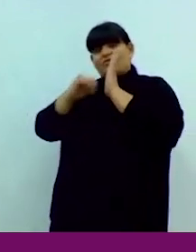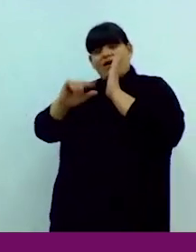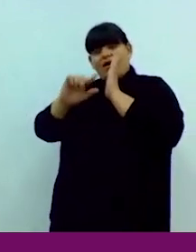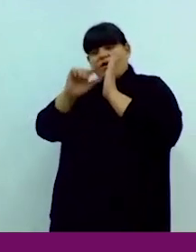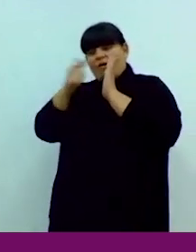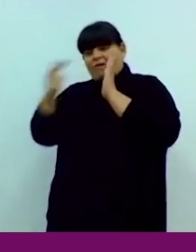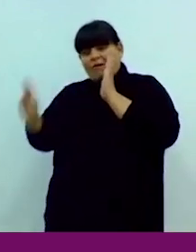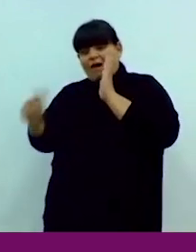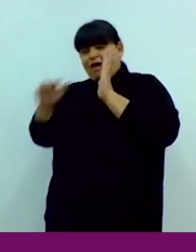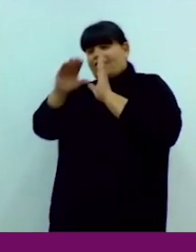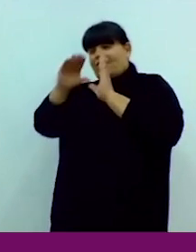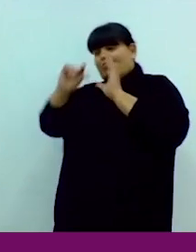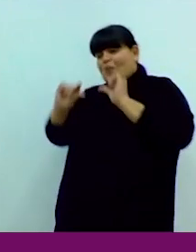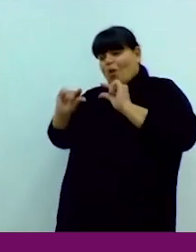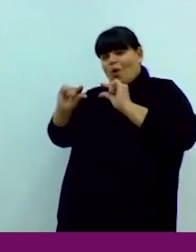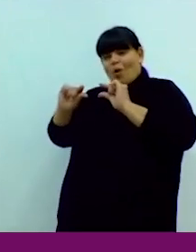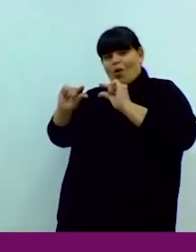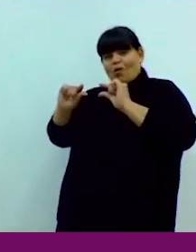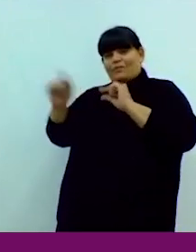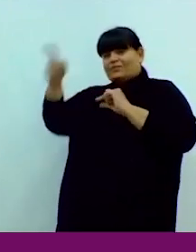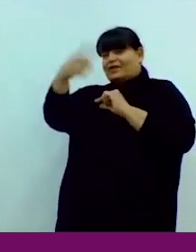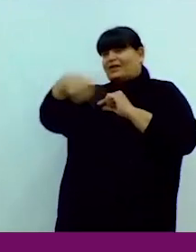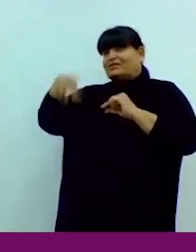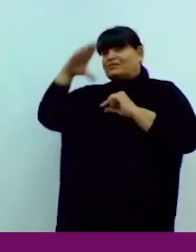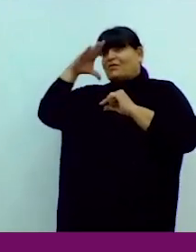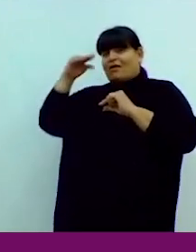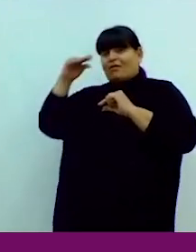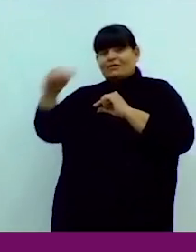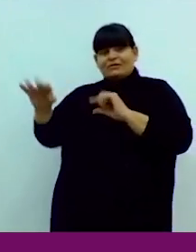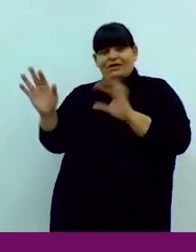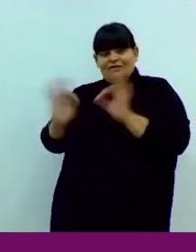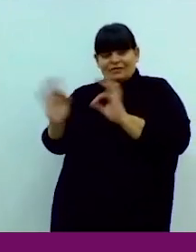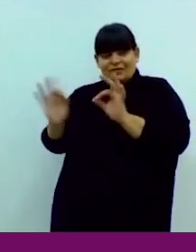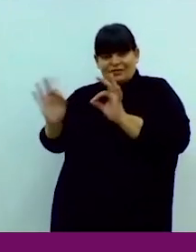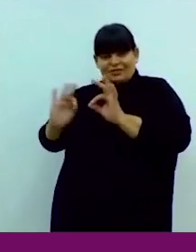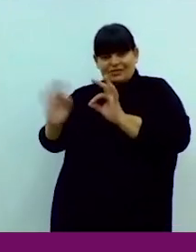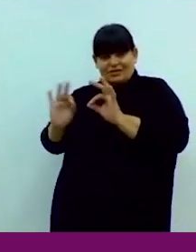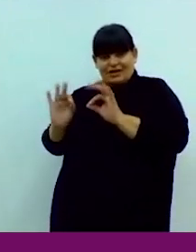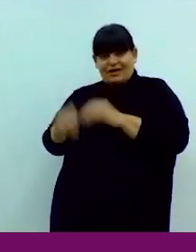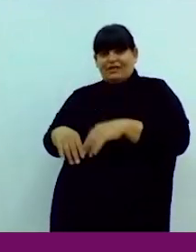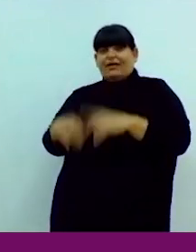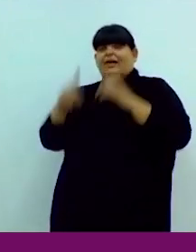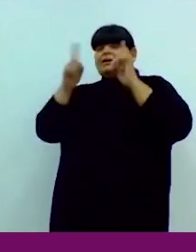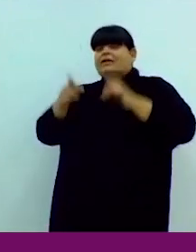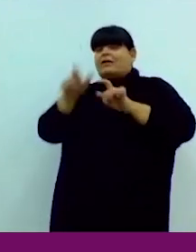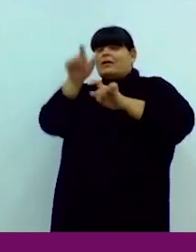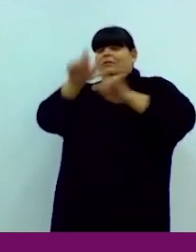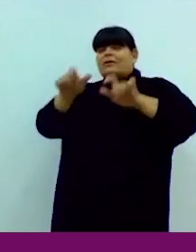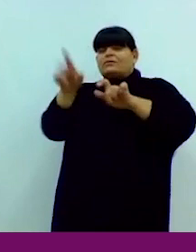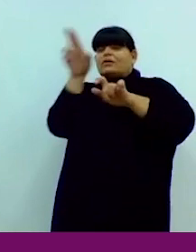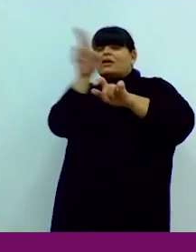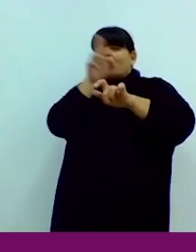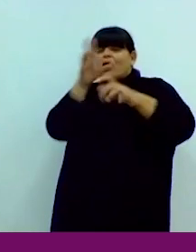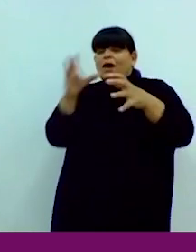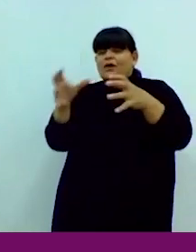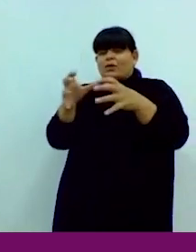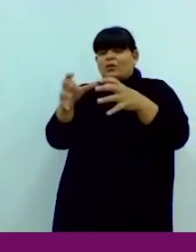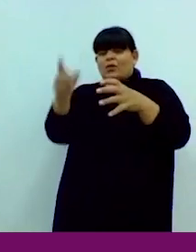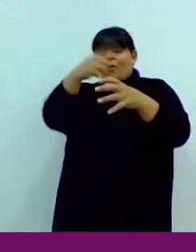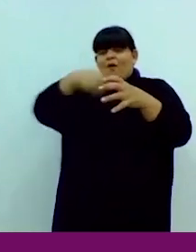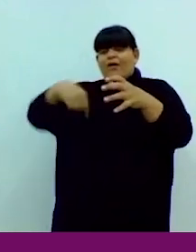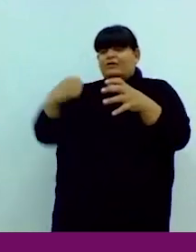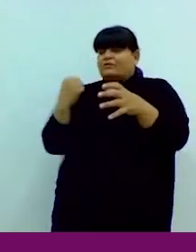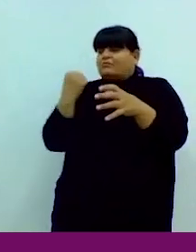inclusivas, desconocen, pero sobre todo a las pocas comunicadoras que hay feministas, el feminismo está mal